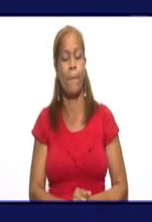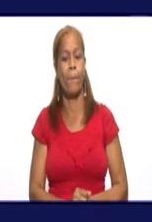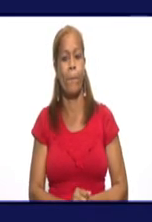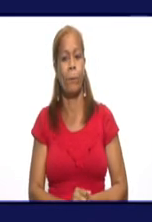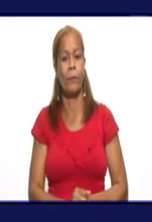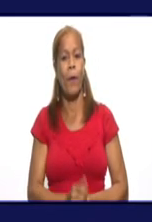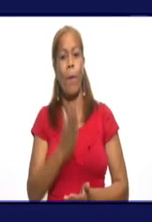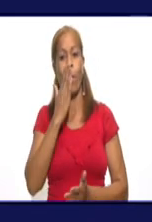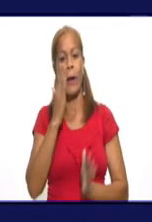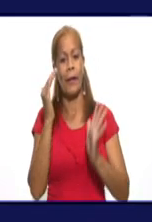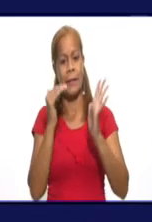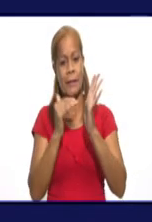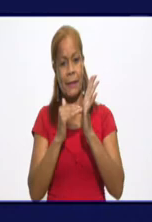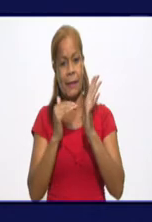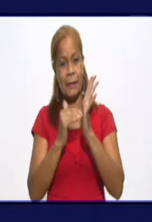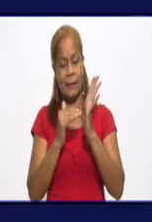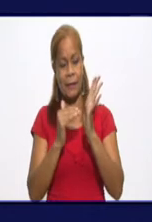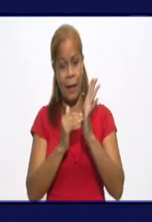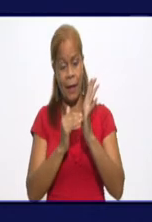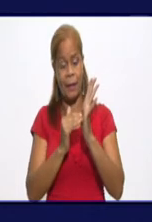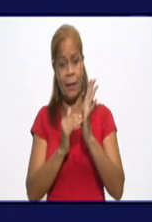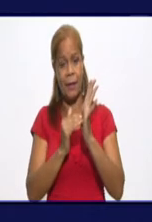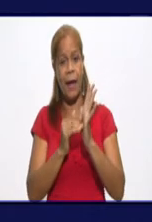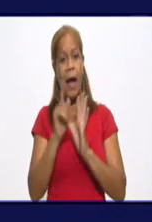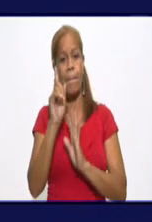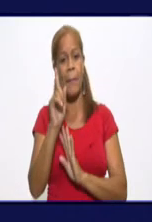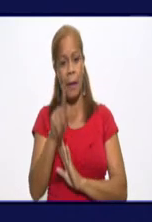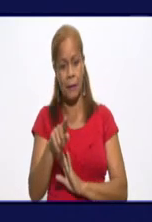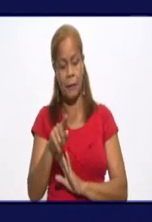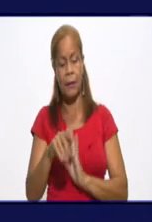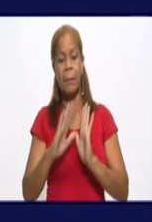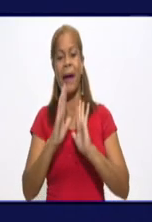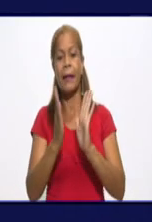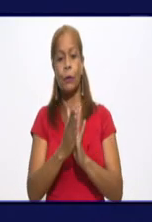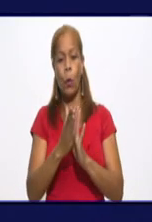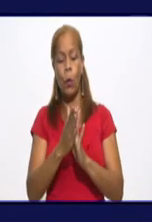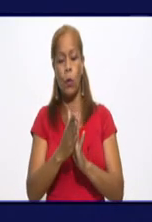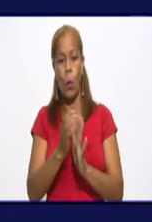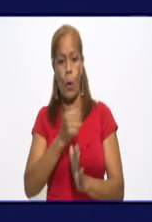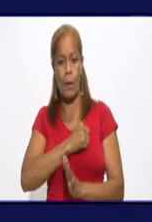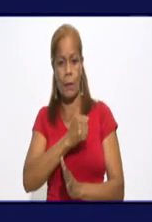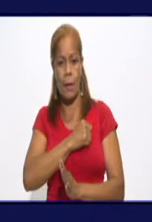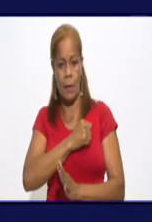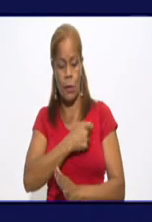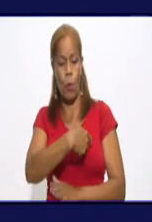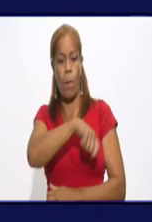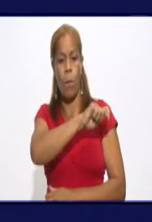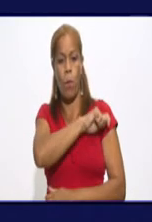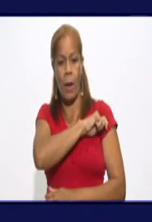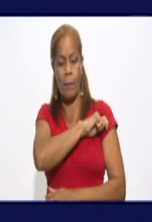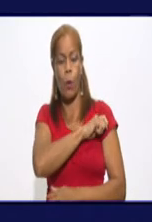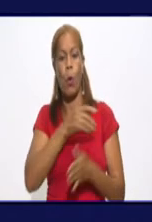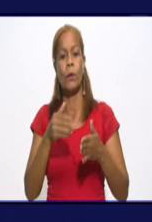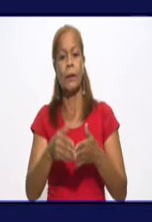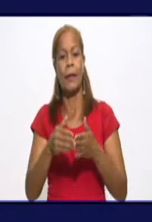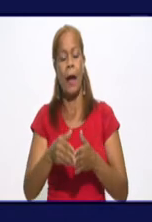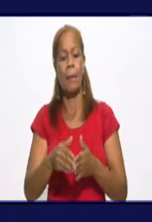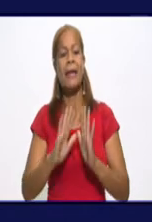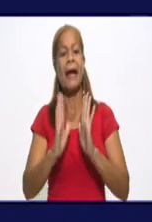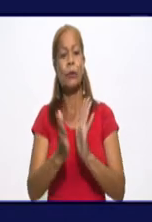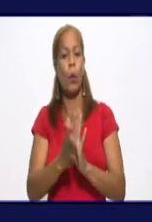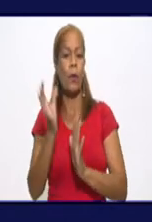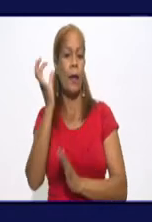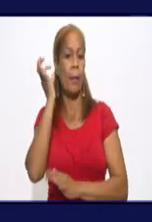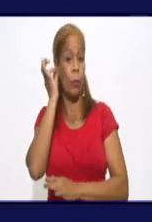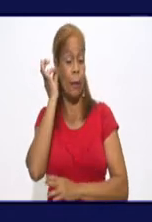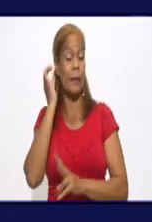Buenas tardes, Yunel, y buenas tardes para todas las compañeras y compañeros de nuestra